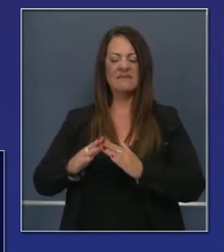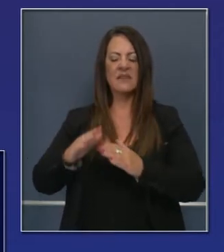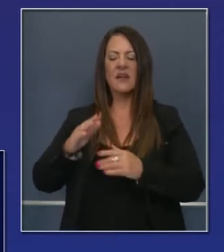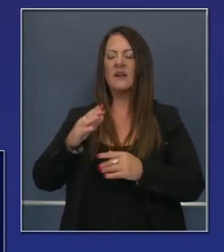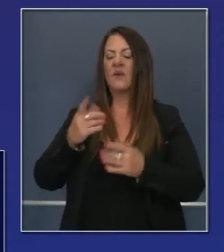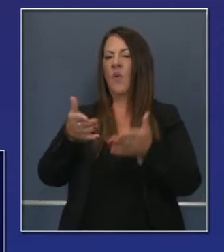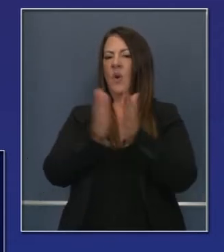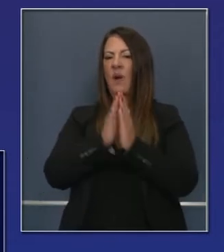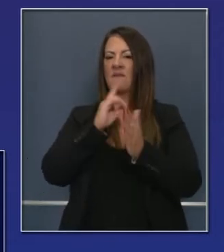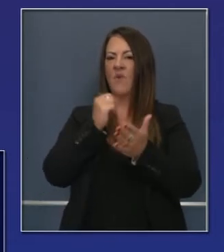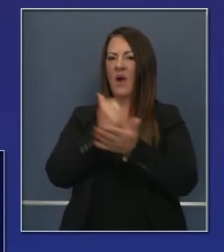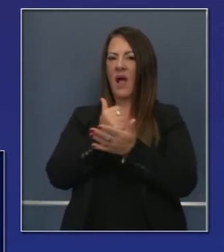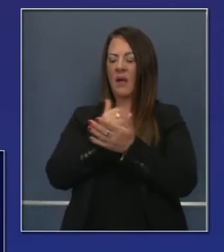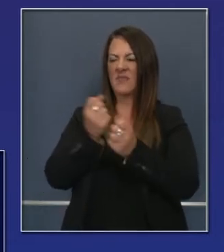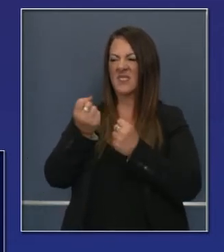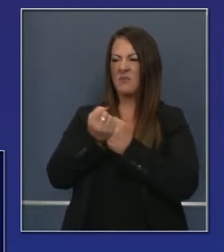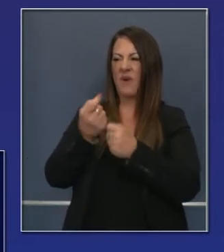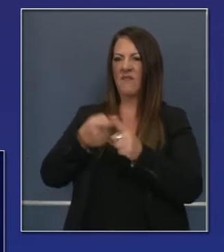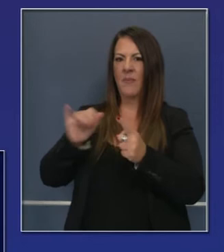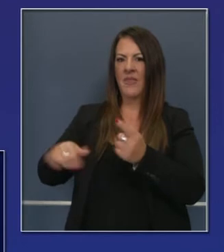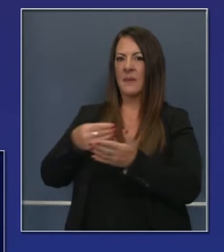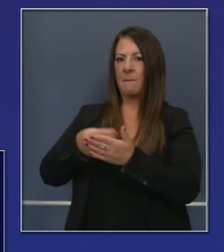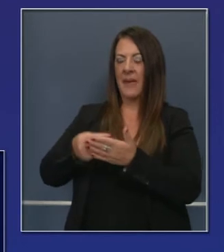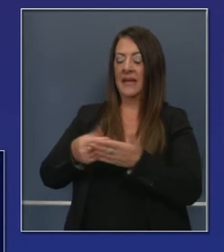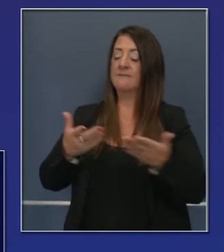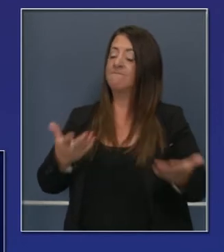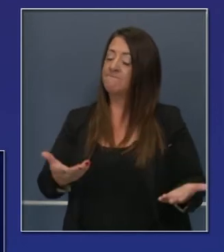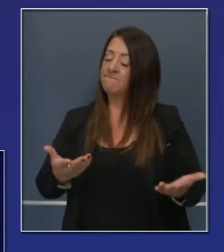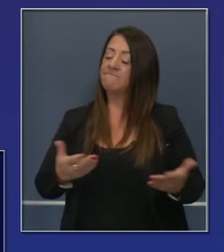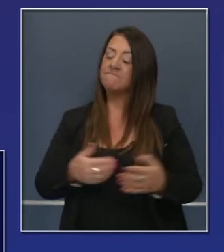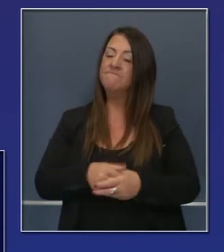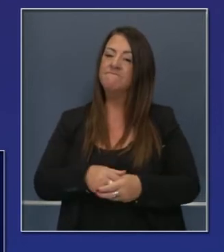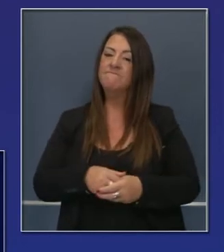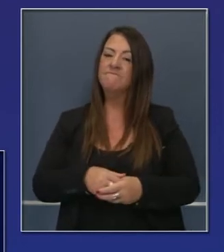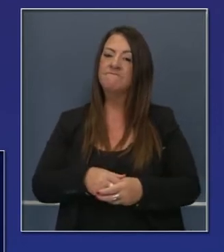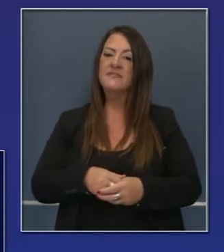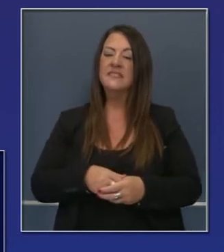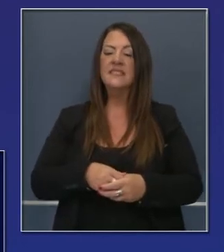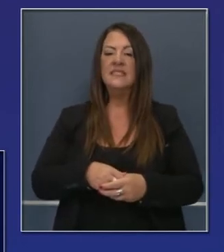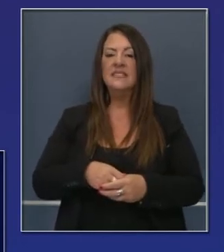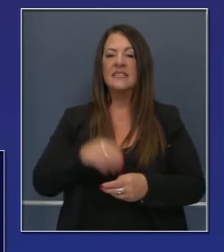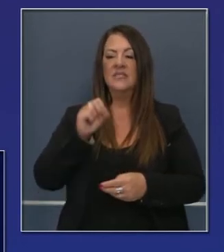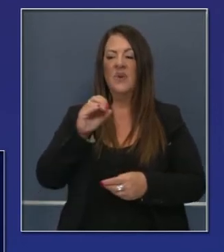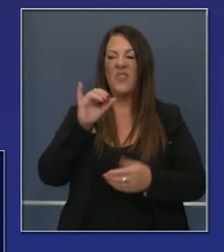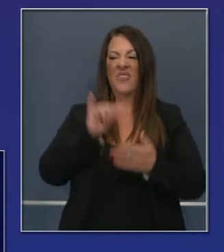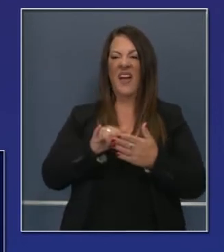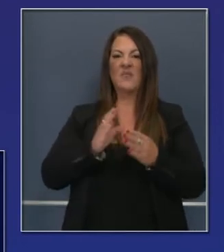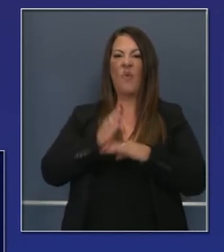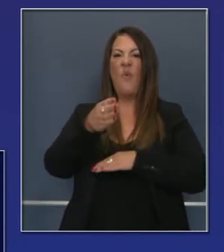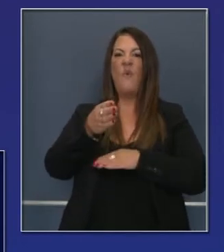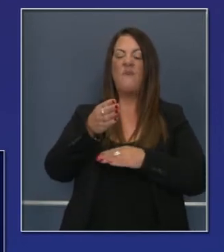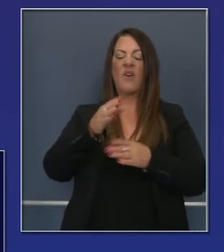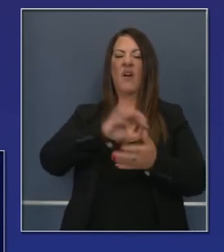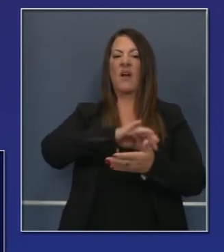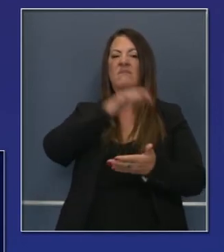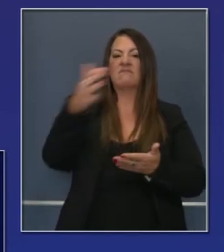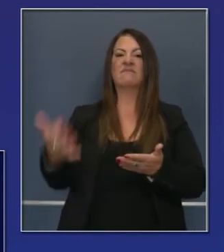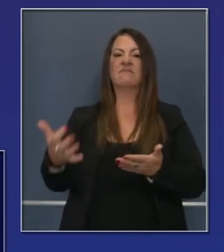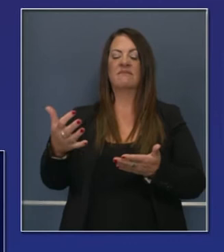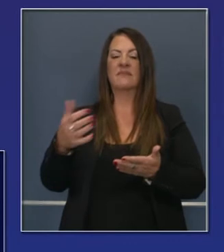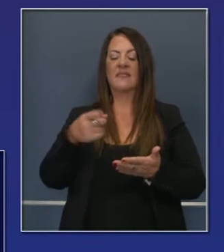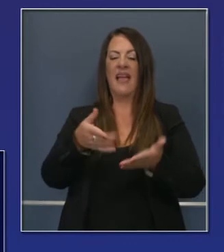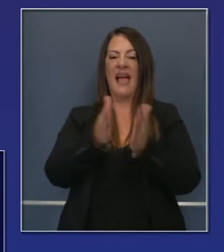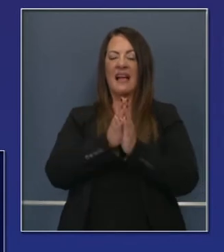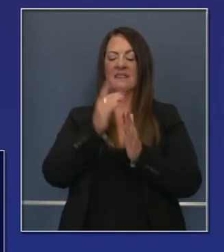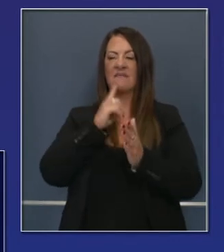se suscribieron más de la cuenta, que el mercadeo fue muy bueno, más del total, que es un